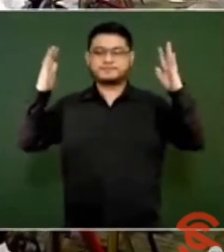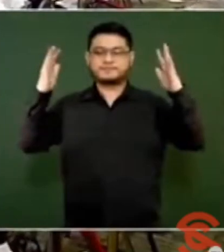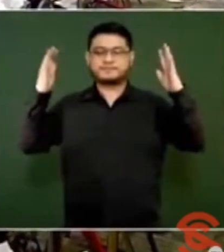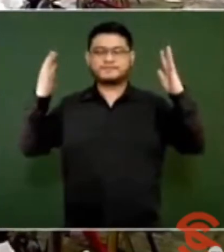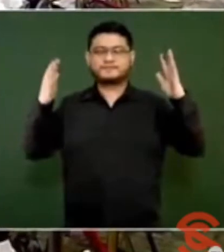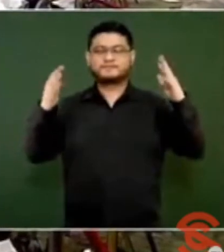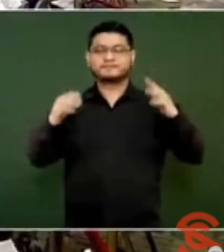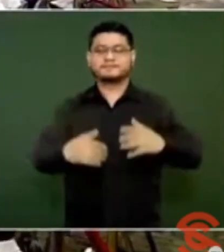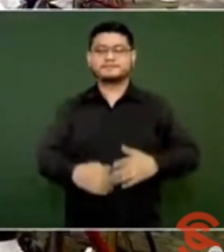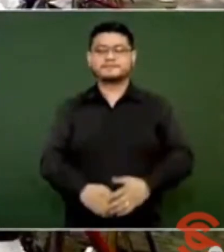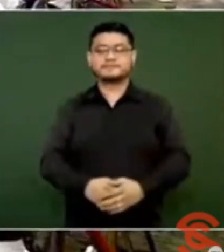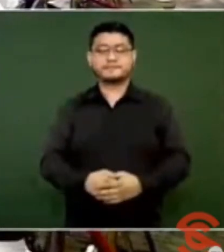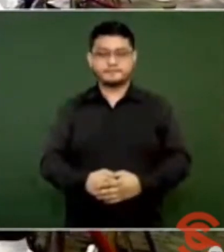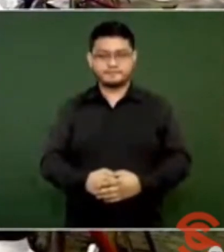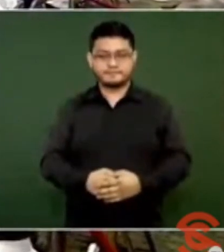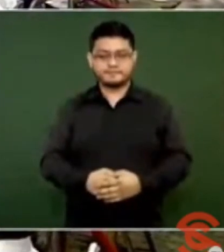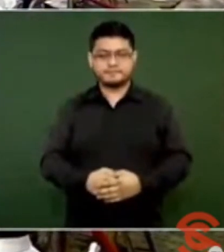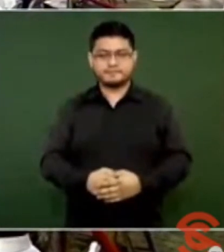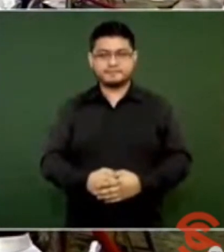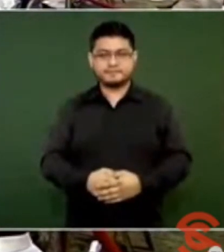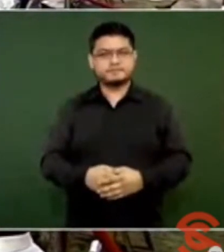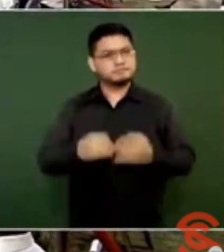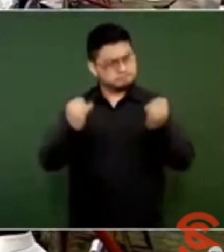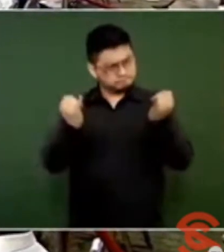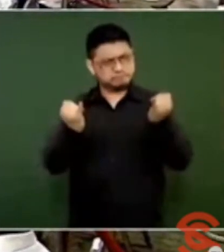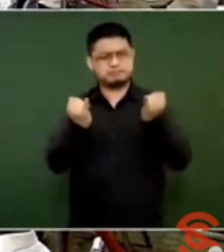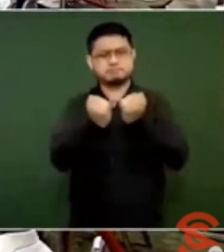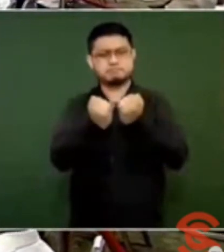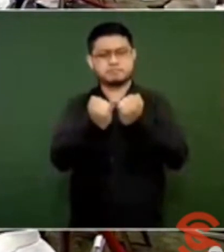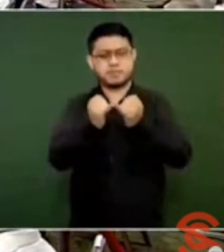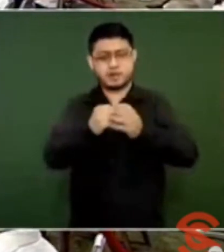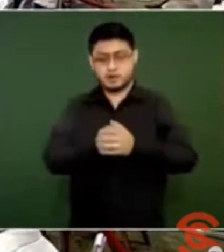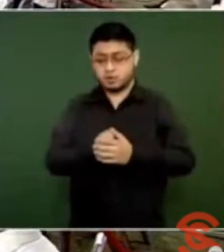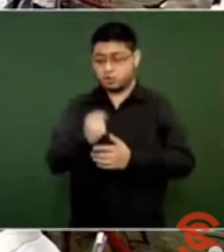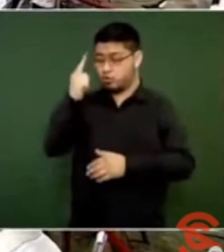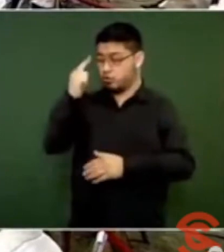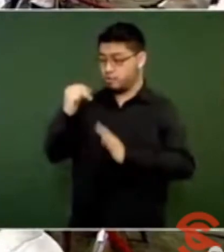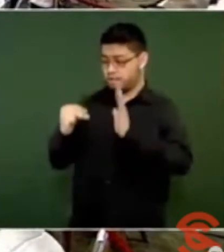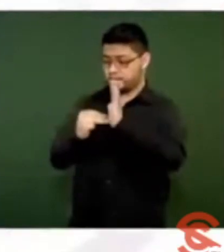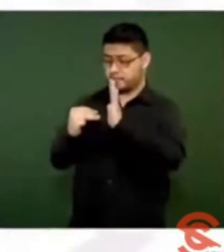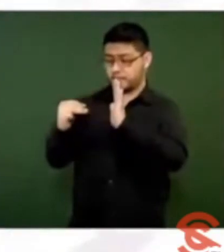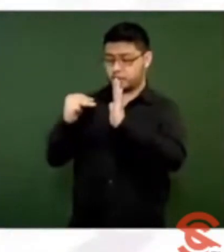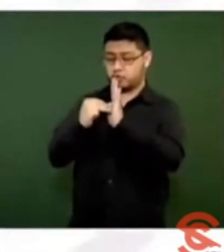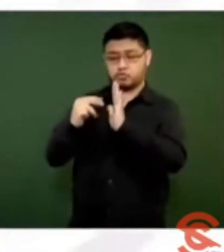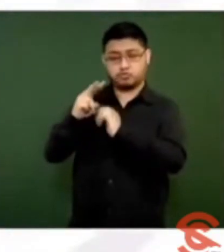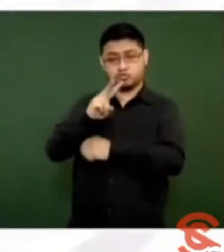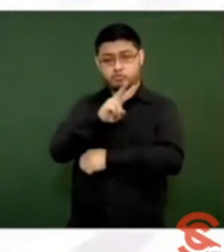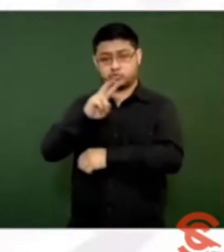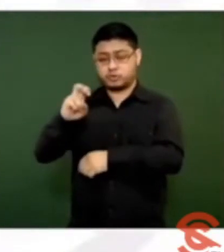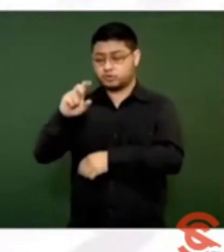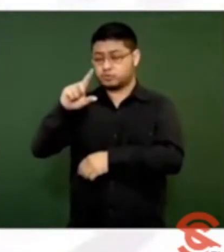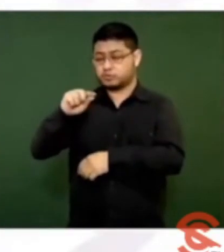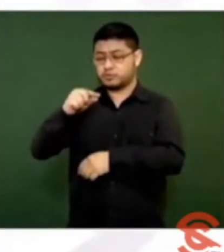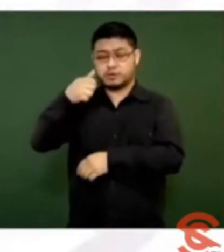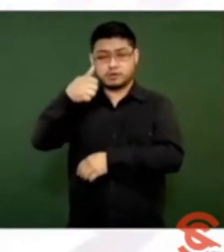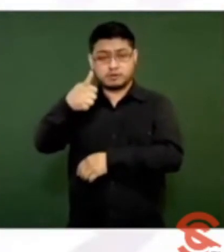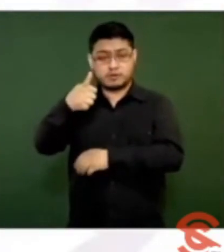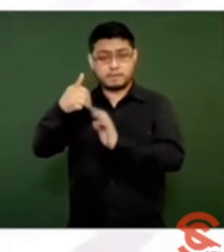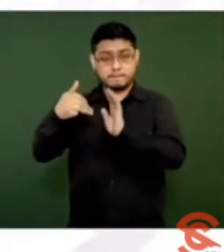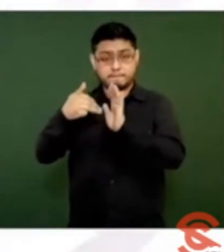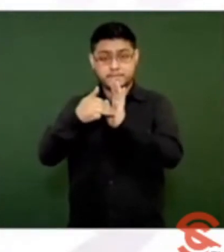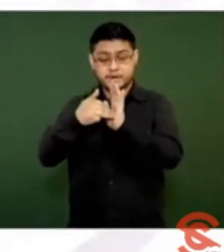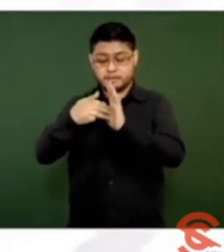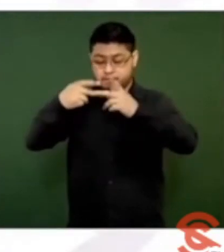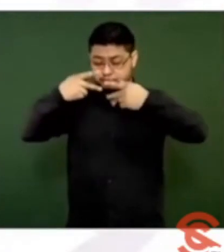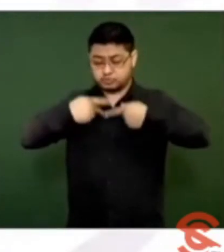También, un millón doscientos setenta y seis mil personas